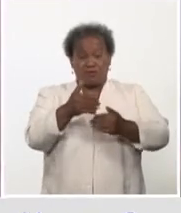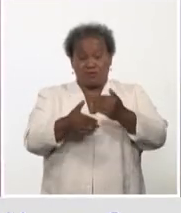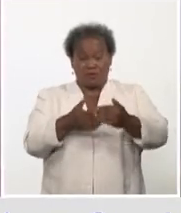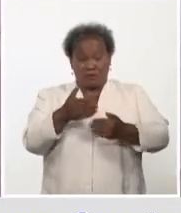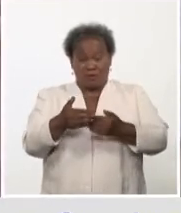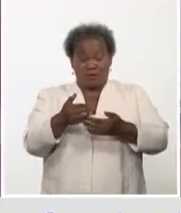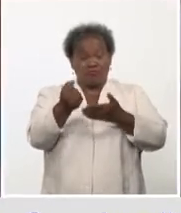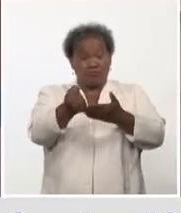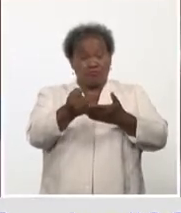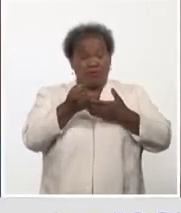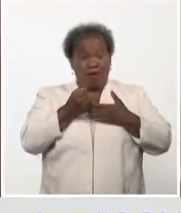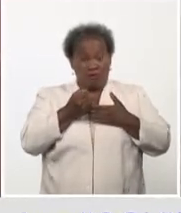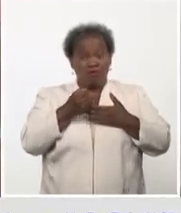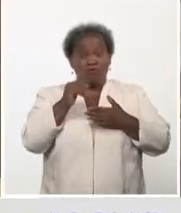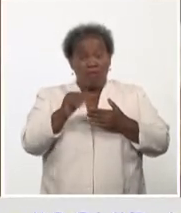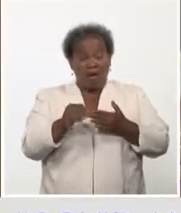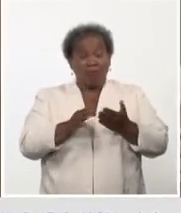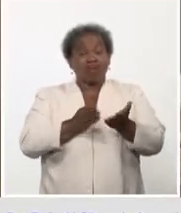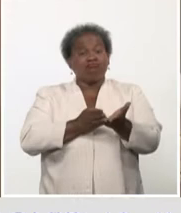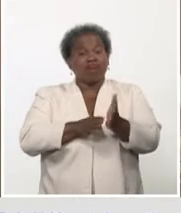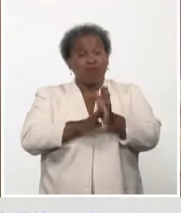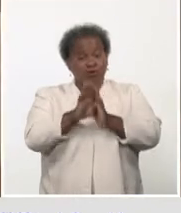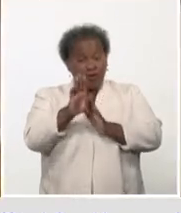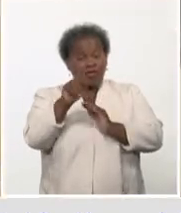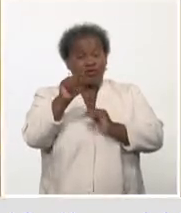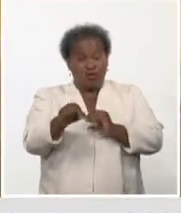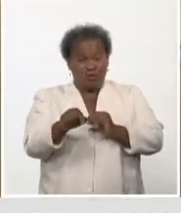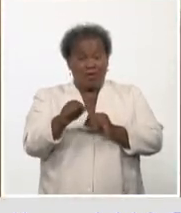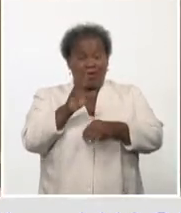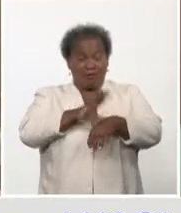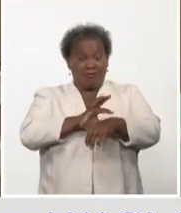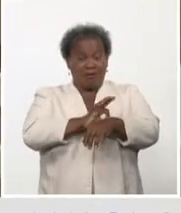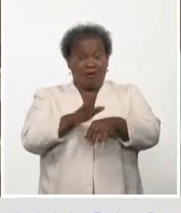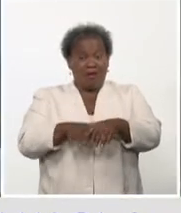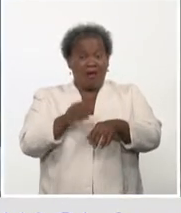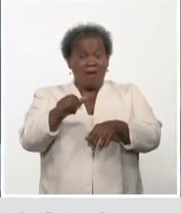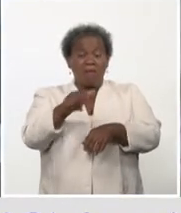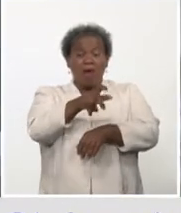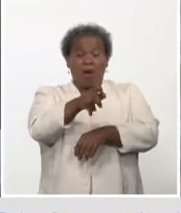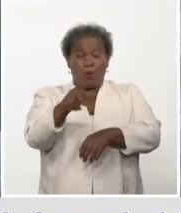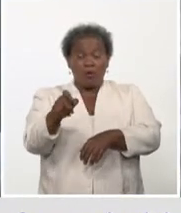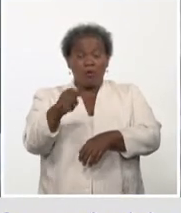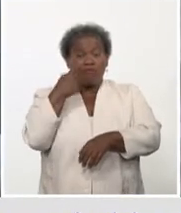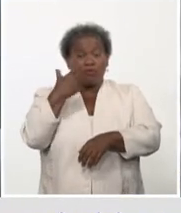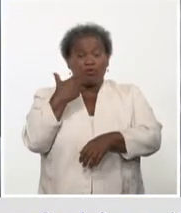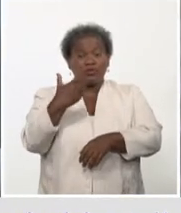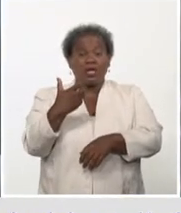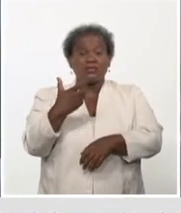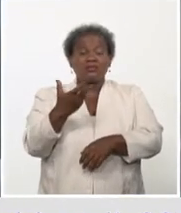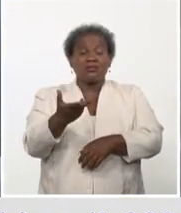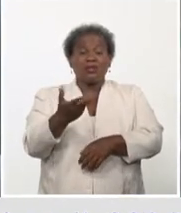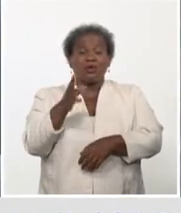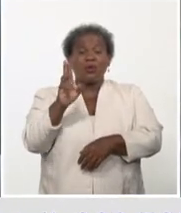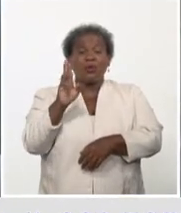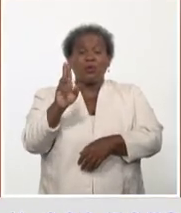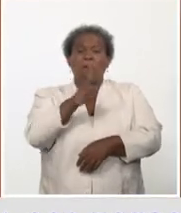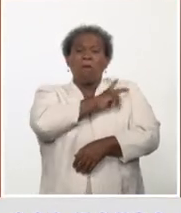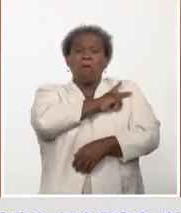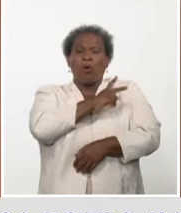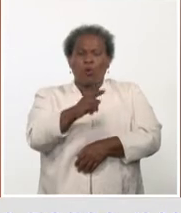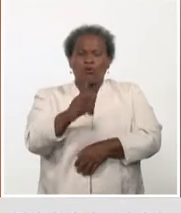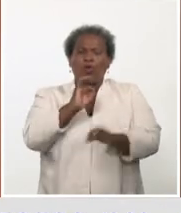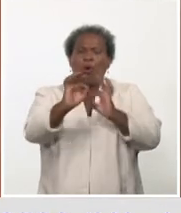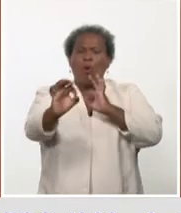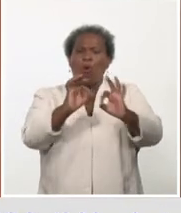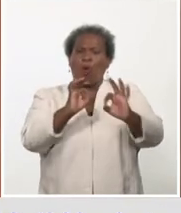de uno de los candidatos vacunales cubanos contra el SARS-CoV-2, urge que los voluntarios continúen empoderando el cuidado individual en estos